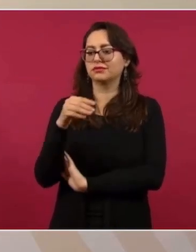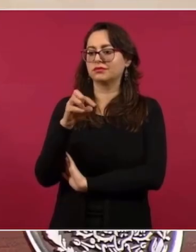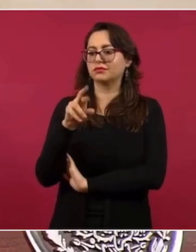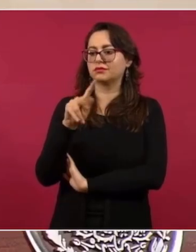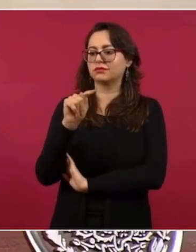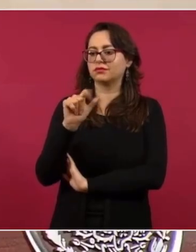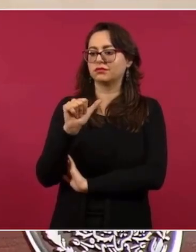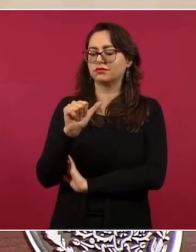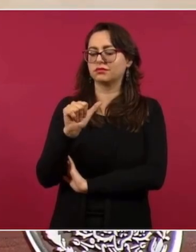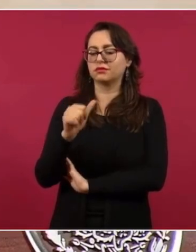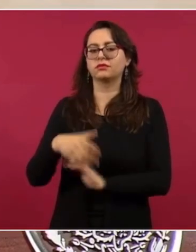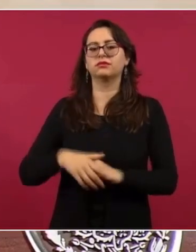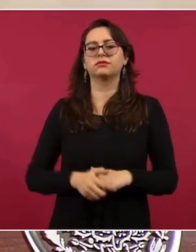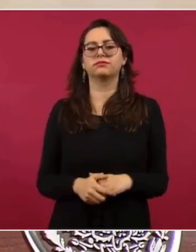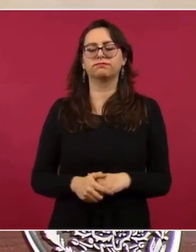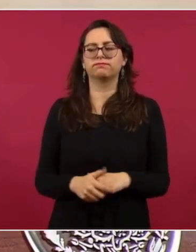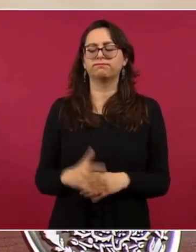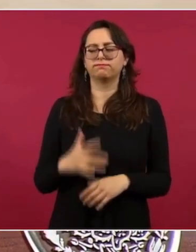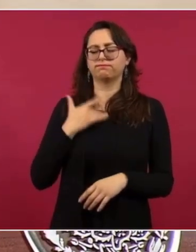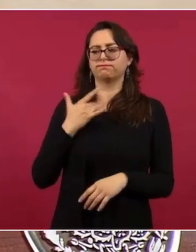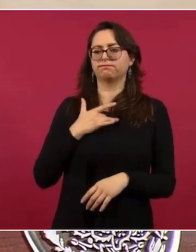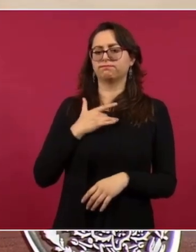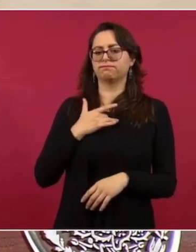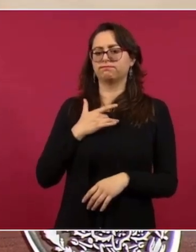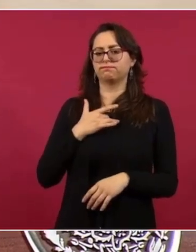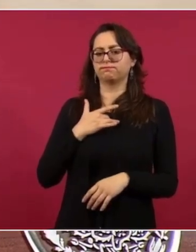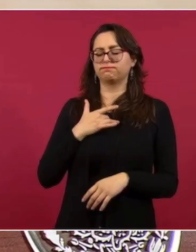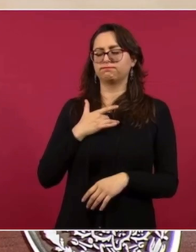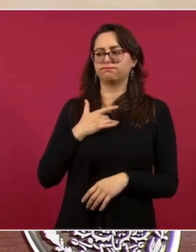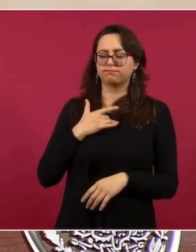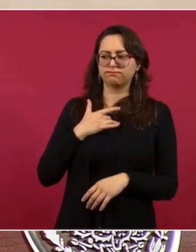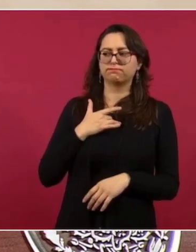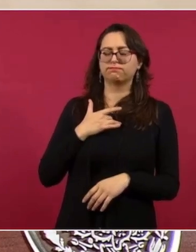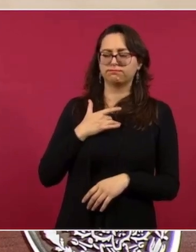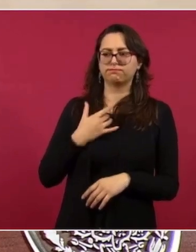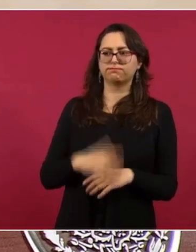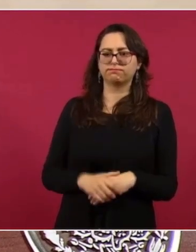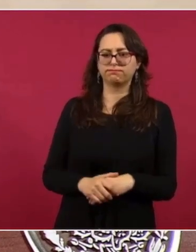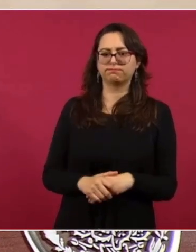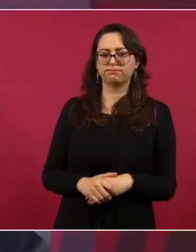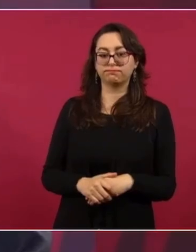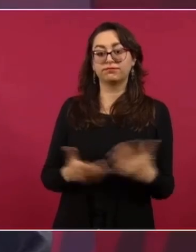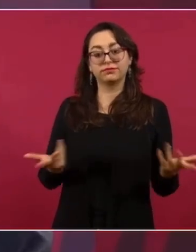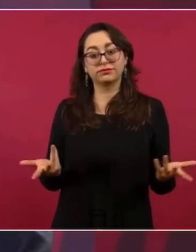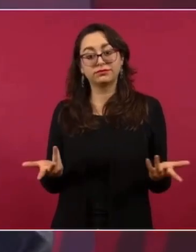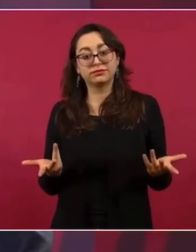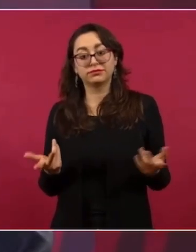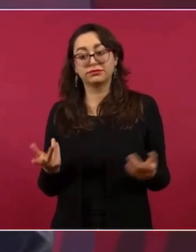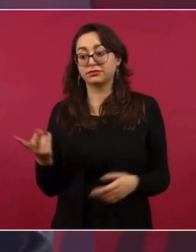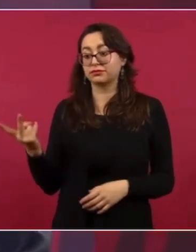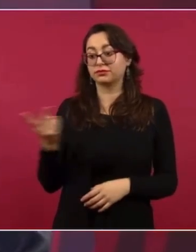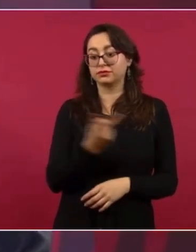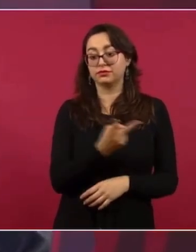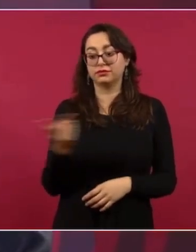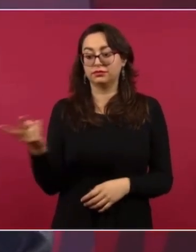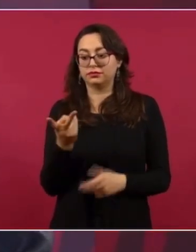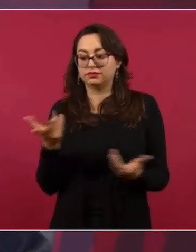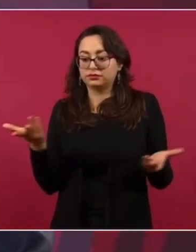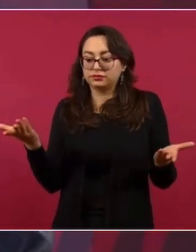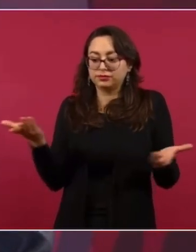Y llevó acuerdos con Torrijos para la devolución